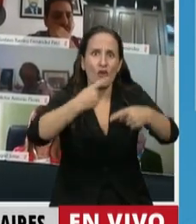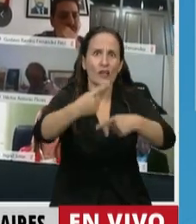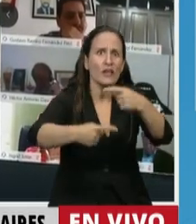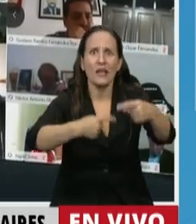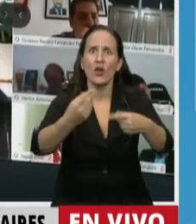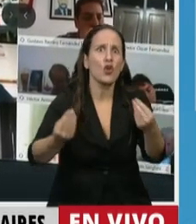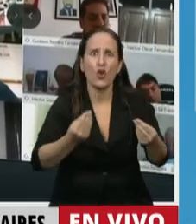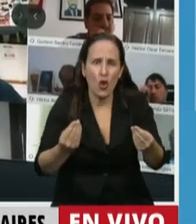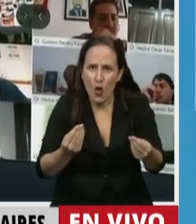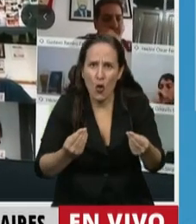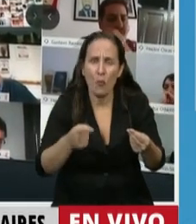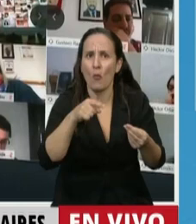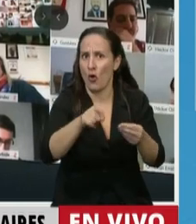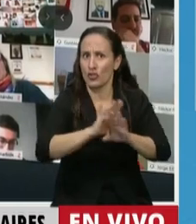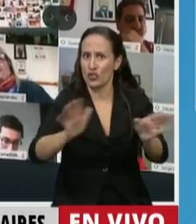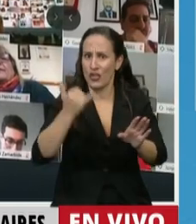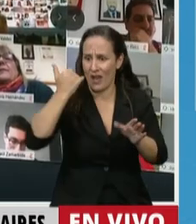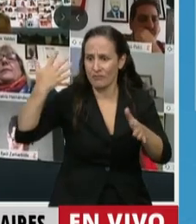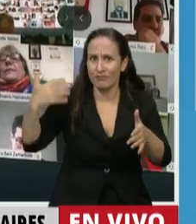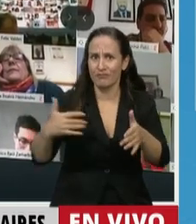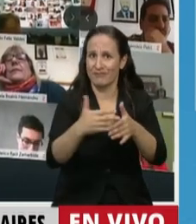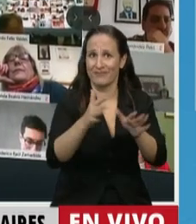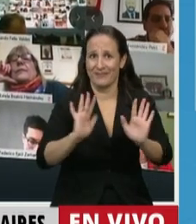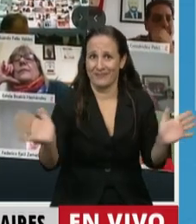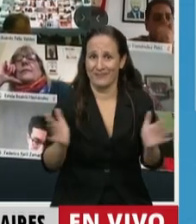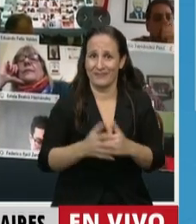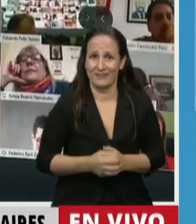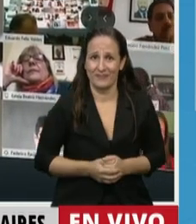acompañamiento pedagógico que se está dando en el marco de la pandemia.